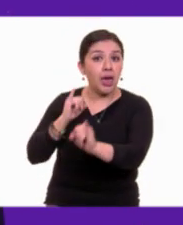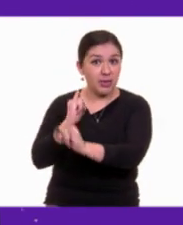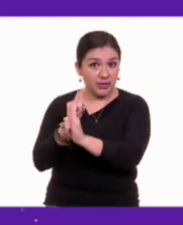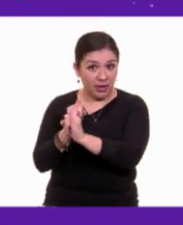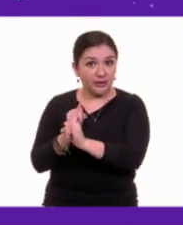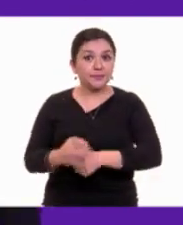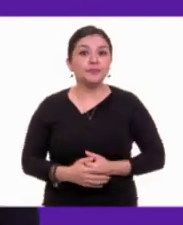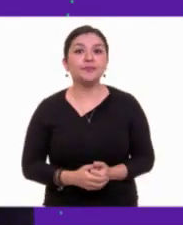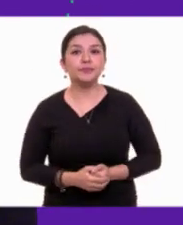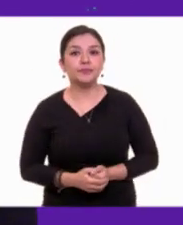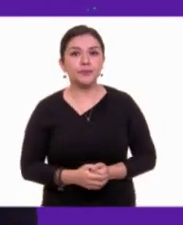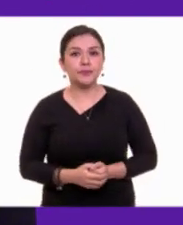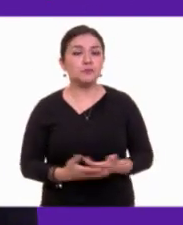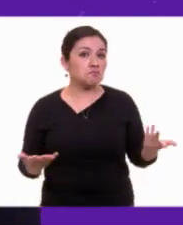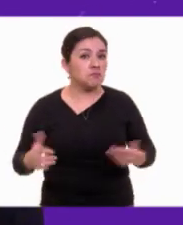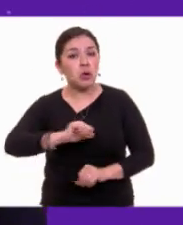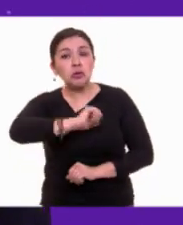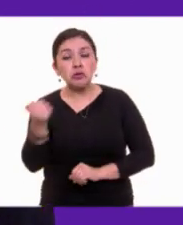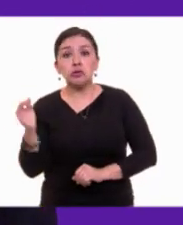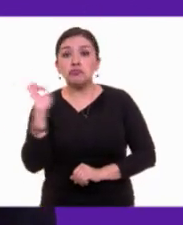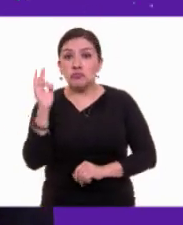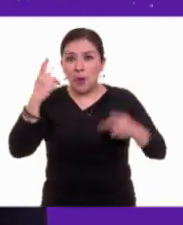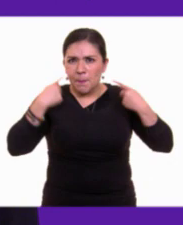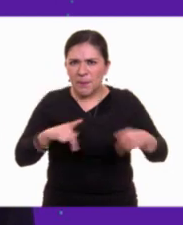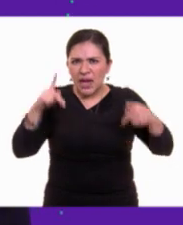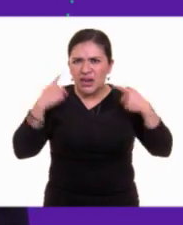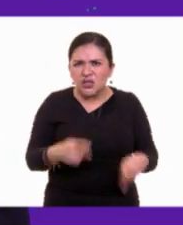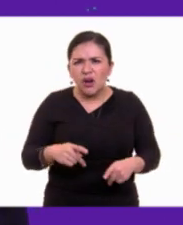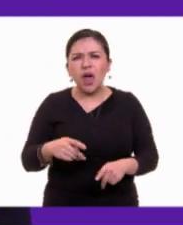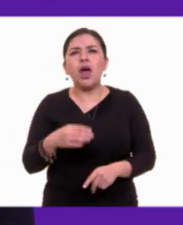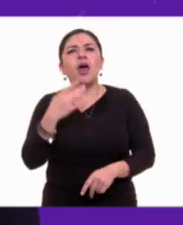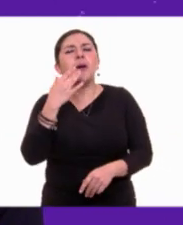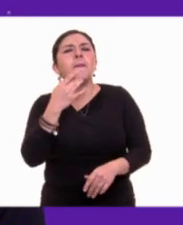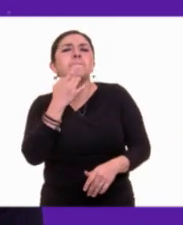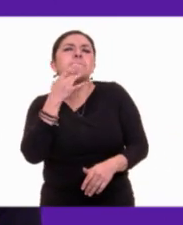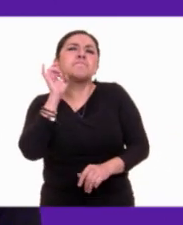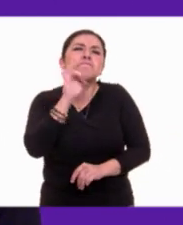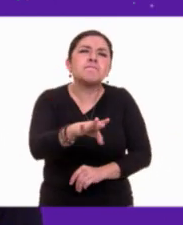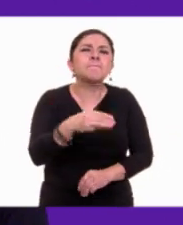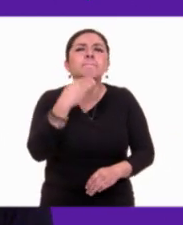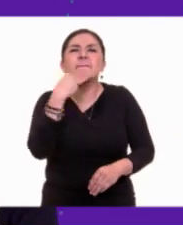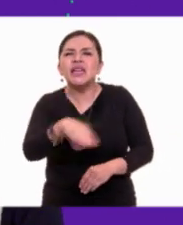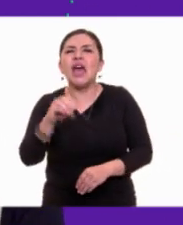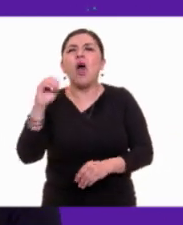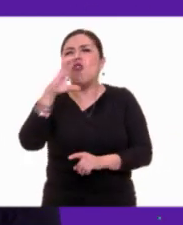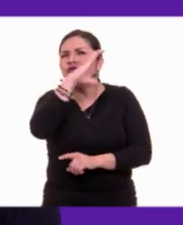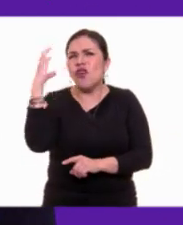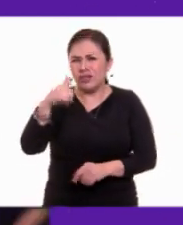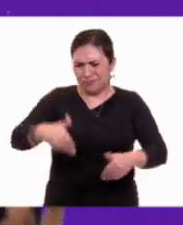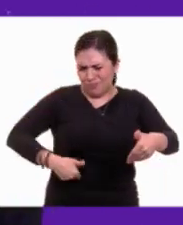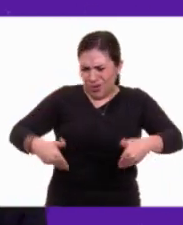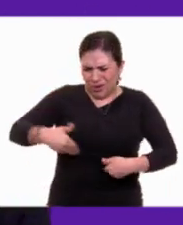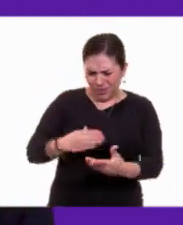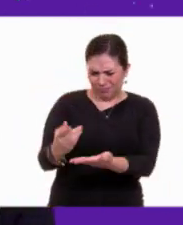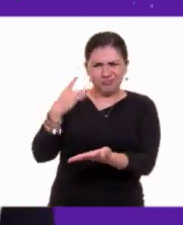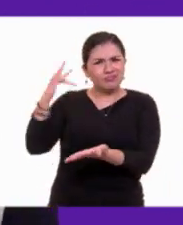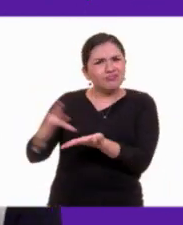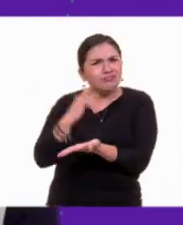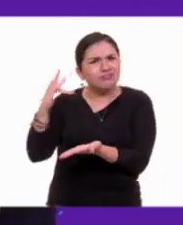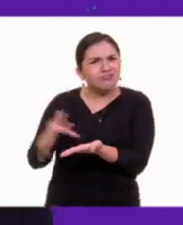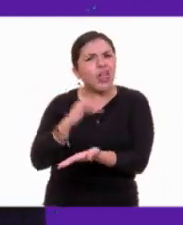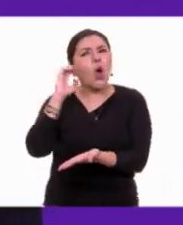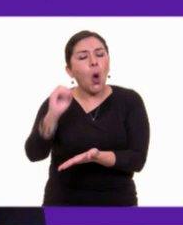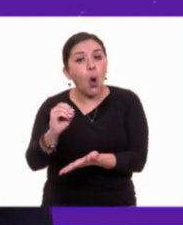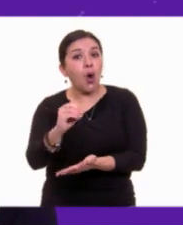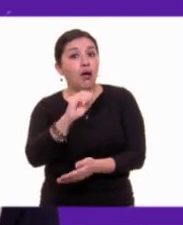digitales. De igual manera, si alguna persona llegara a enviarte mensajes o imágenes que te incomodan, o si te amenaza